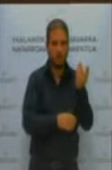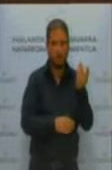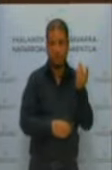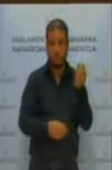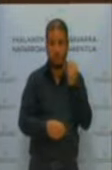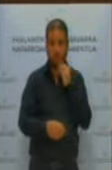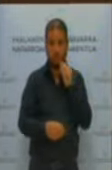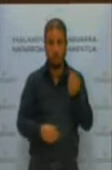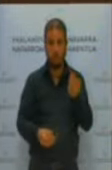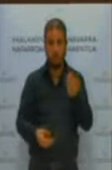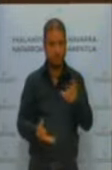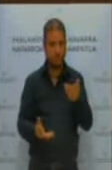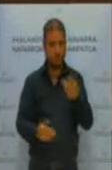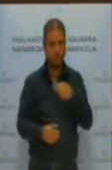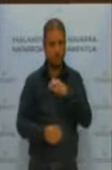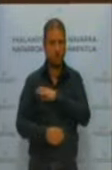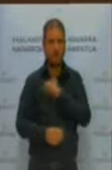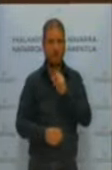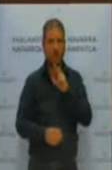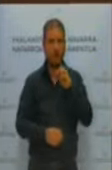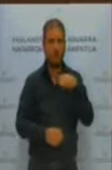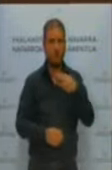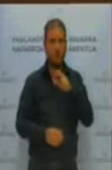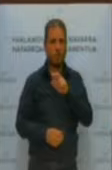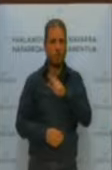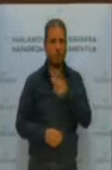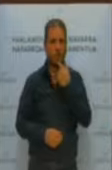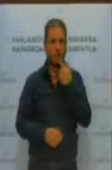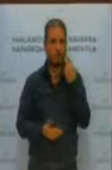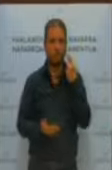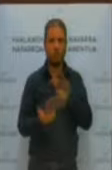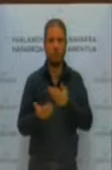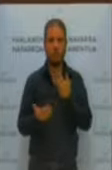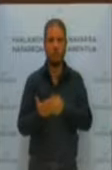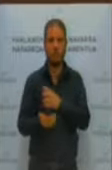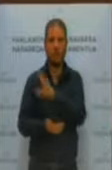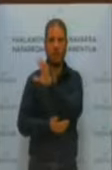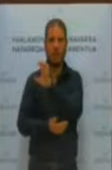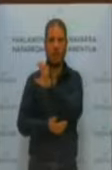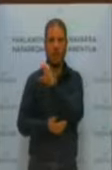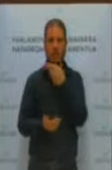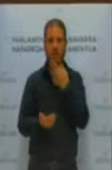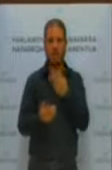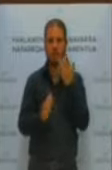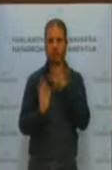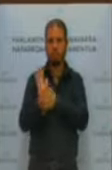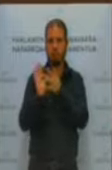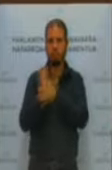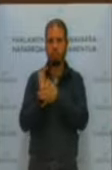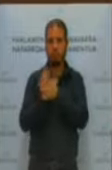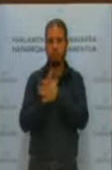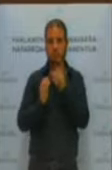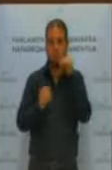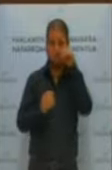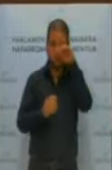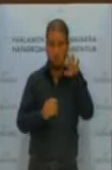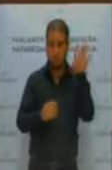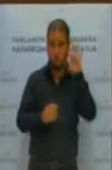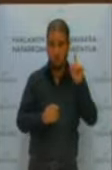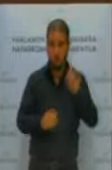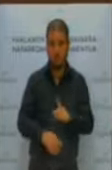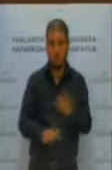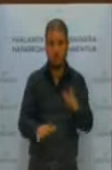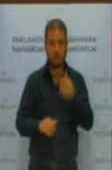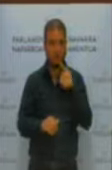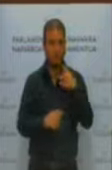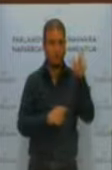justificando ninguna de estas razones ante CaixaBank. No sé qué quiere que le diga. No es el caso, como le he dicho antes, de un ciudadano que no ha hecho